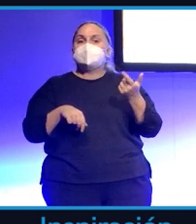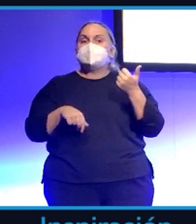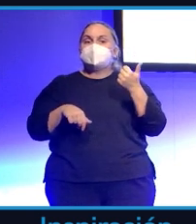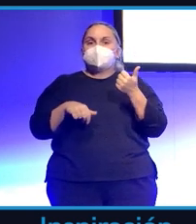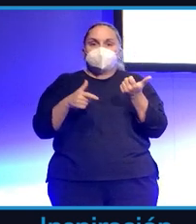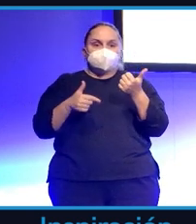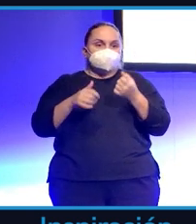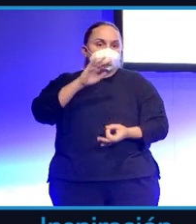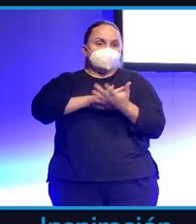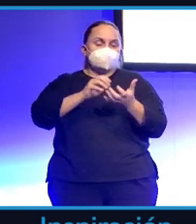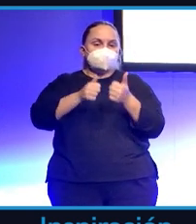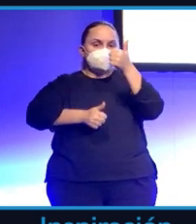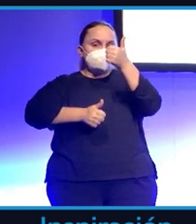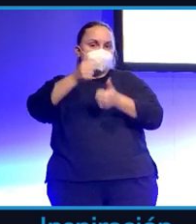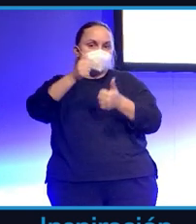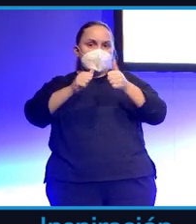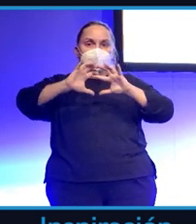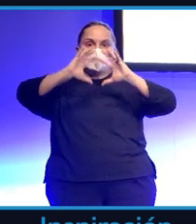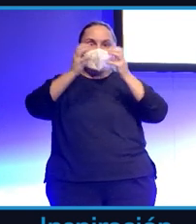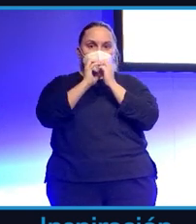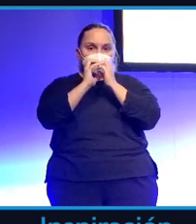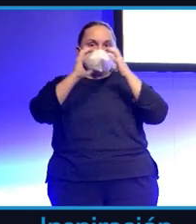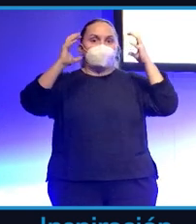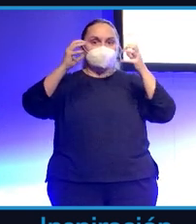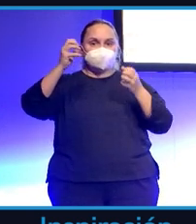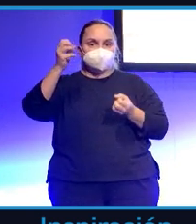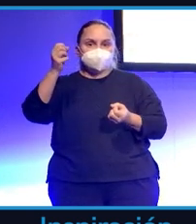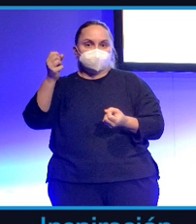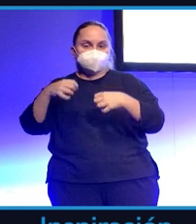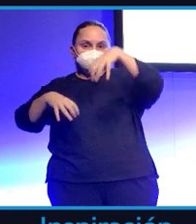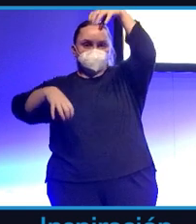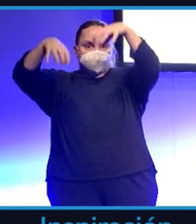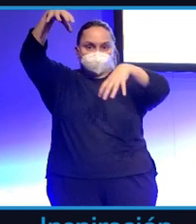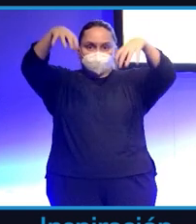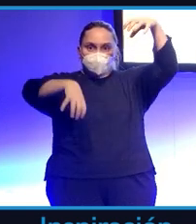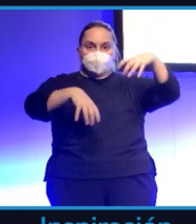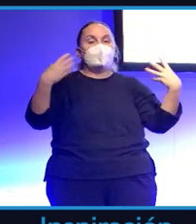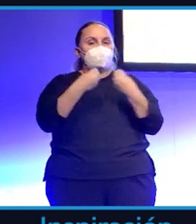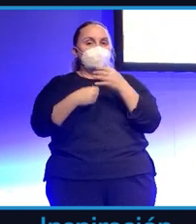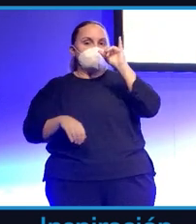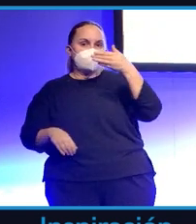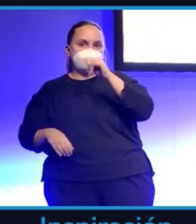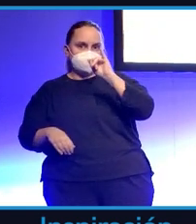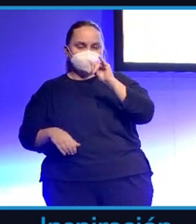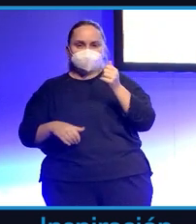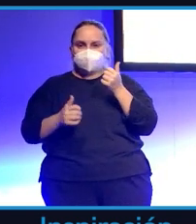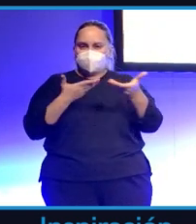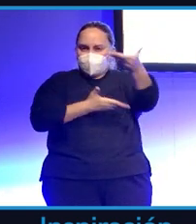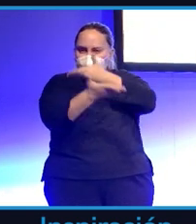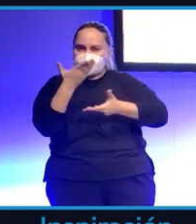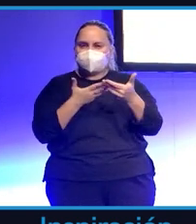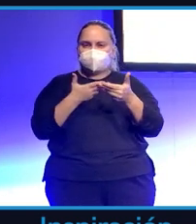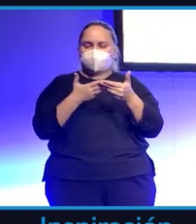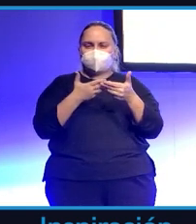de que no se caiga el globo, pues han hecho un mundial con Ibai, por supuesto, y él llamó para la retransmisión a toda esa